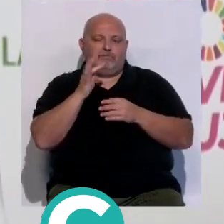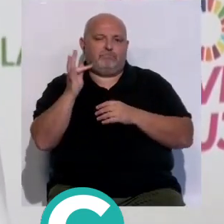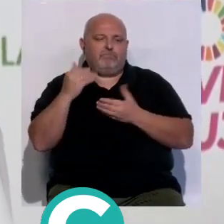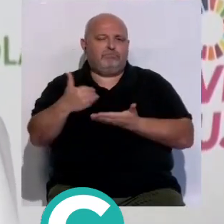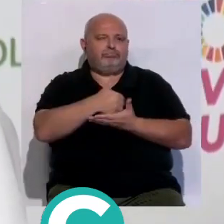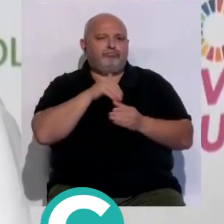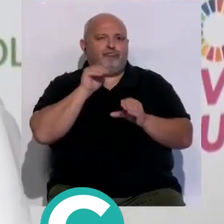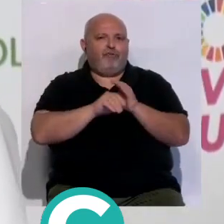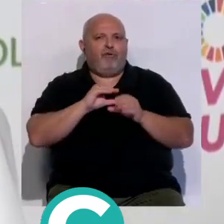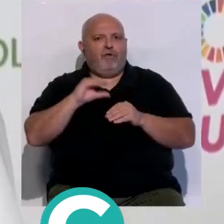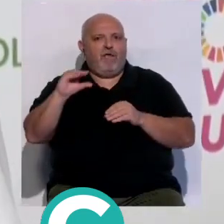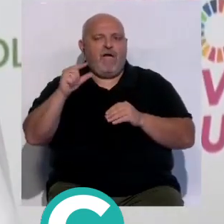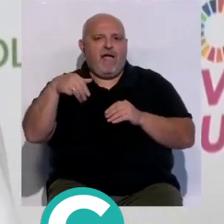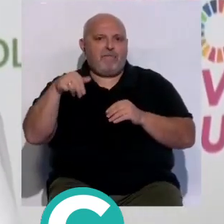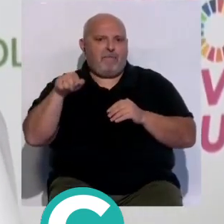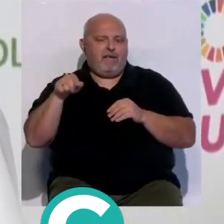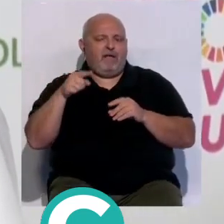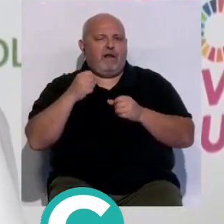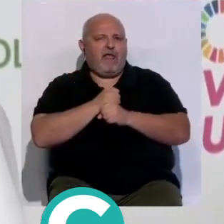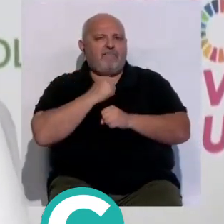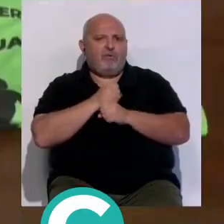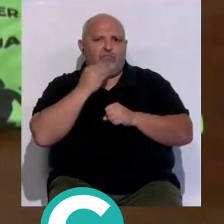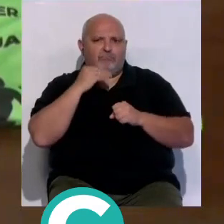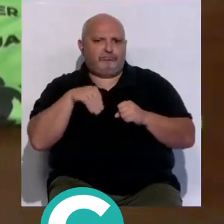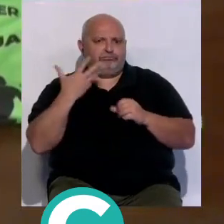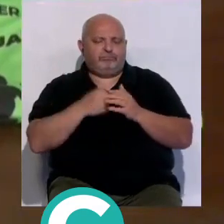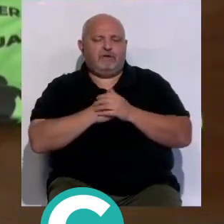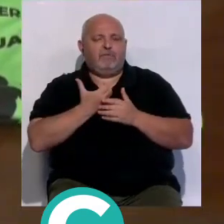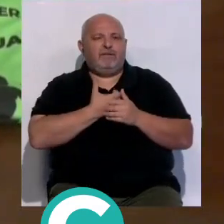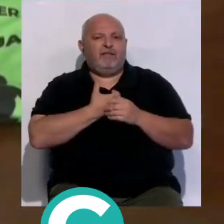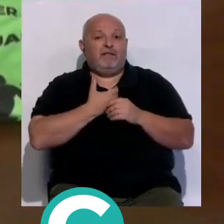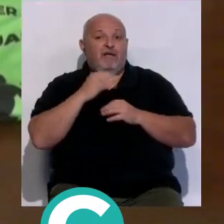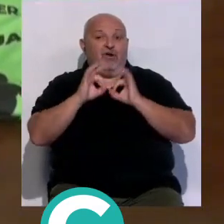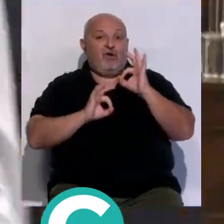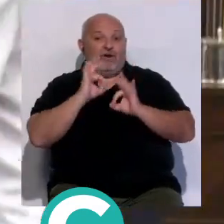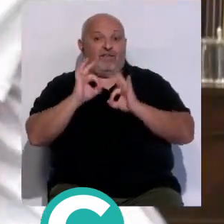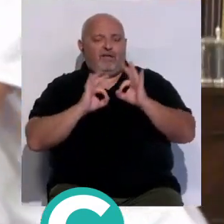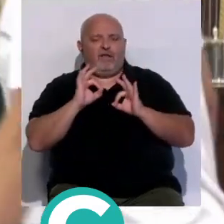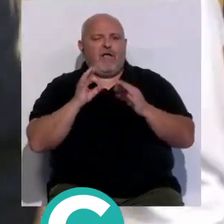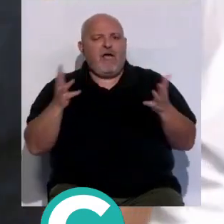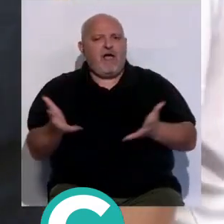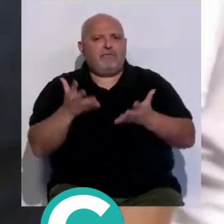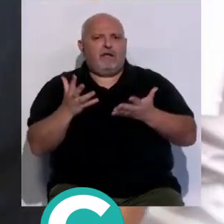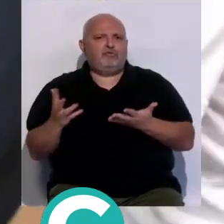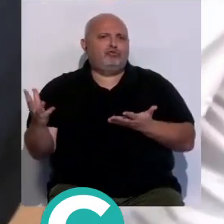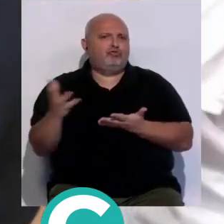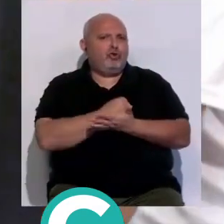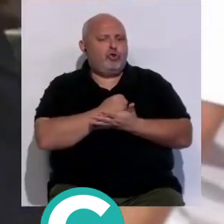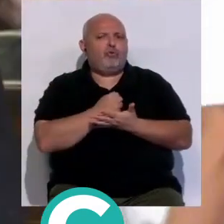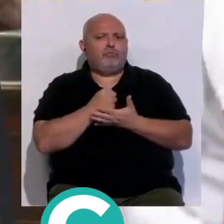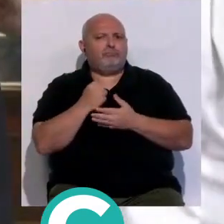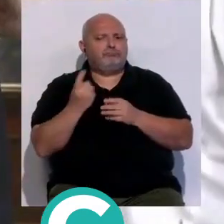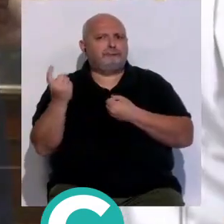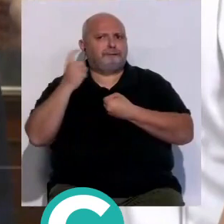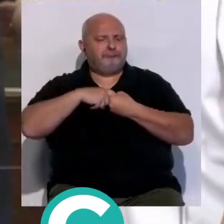fondos van a ir para Agamama que es una fundación que hace una labor increíble desde el ayuntamiento y la organización del tour han animado a todos los gaditanos a